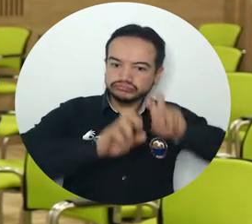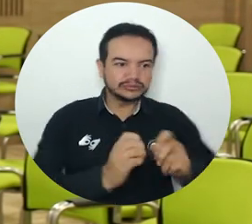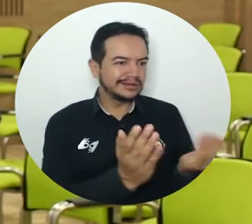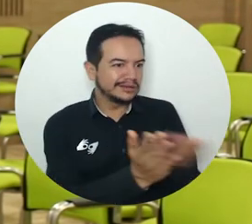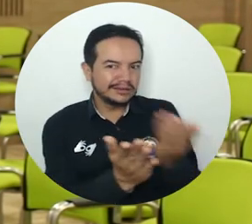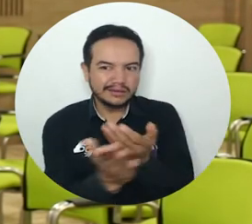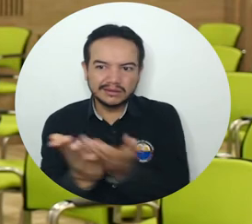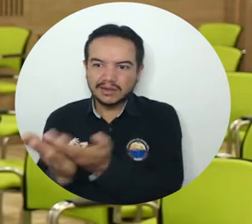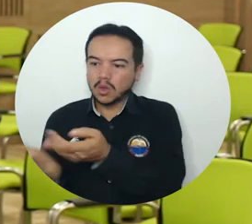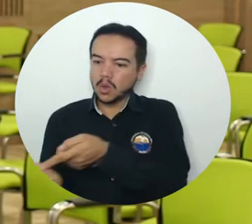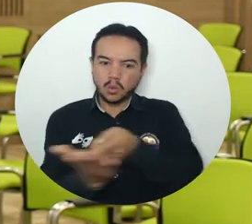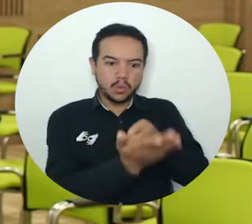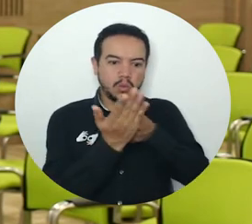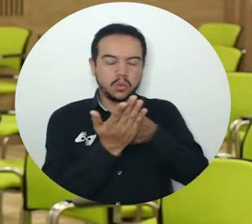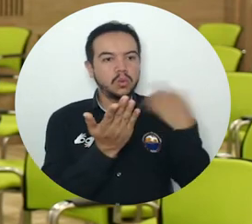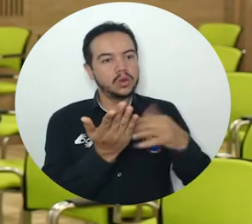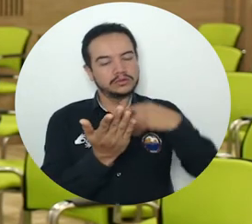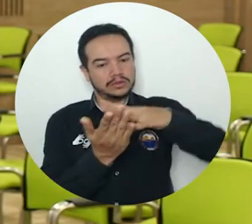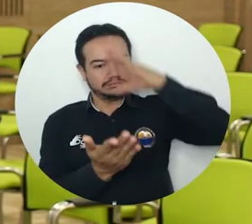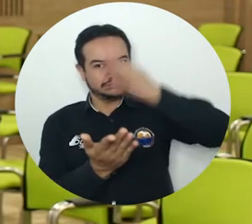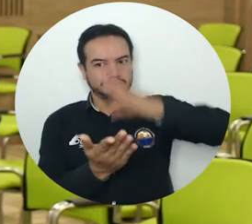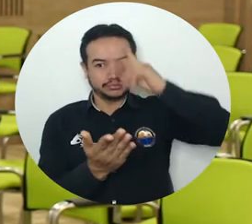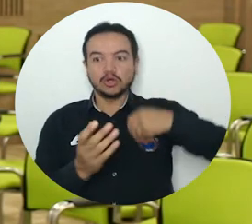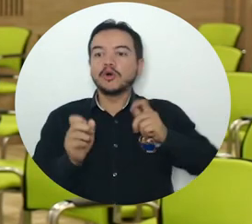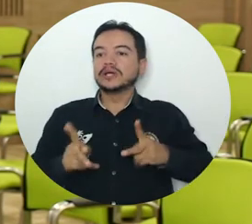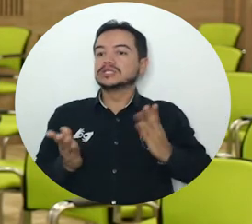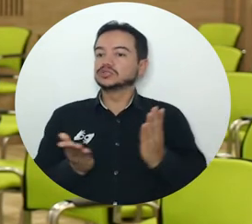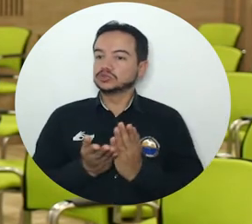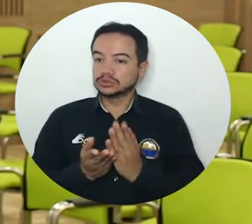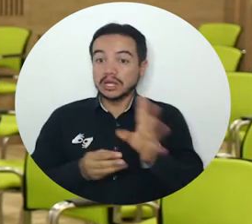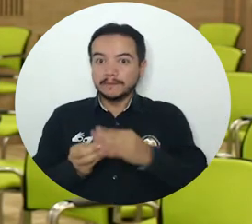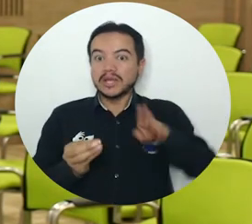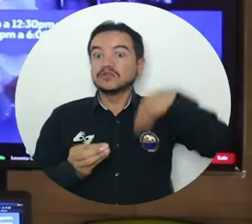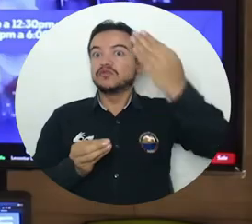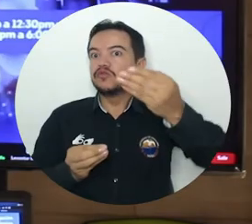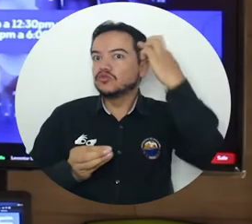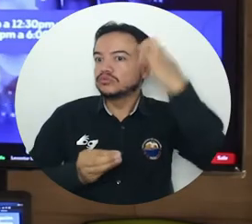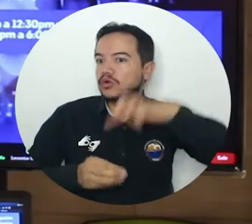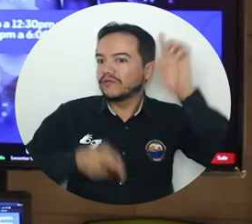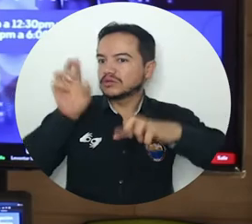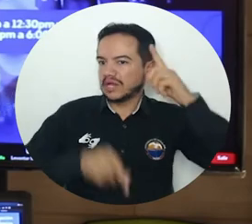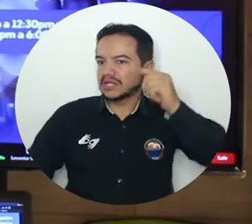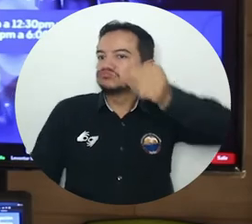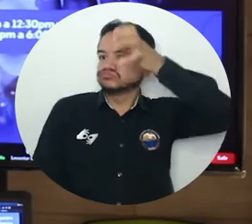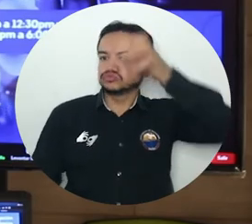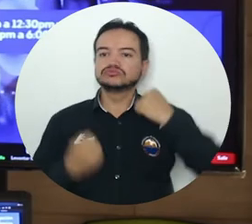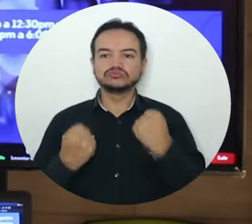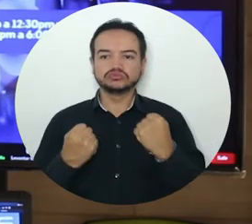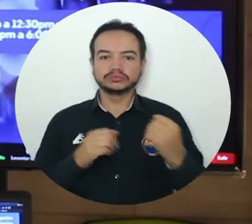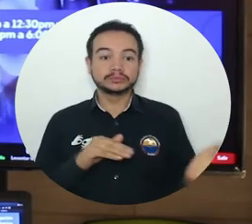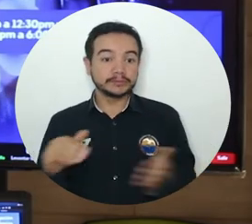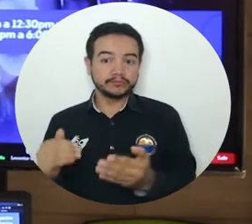podemos nosotros mejorar no solamente en calidad de estudiante, sino en calidad de futuros profesionales. Nos permite realmente